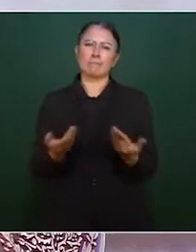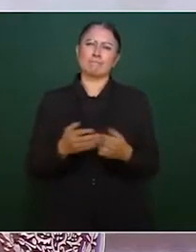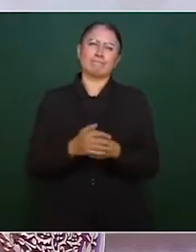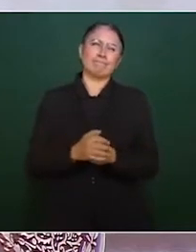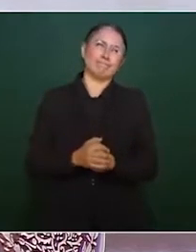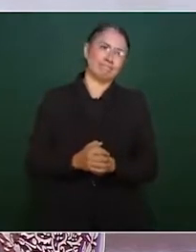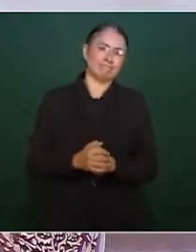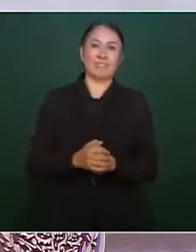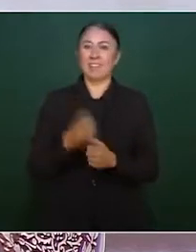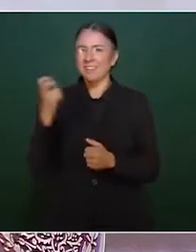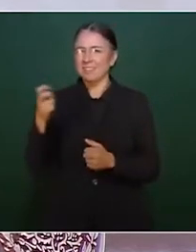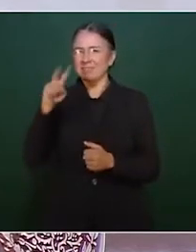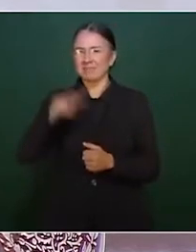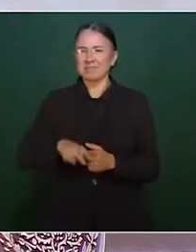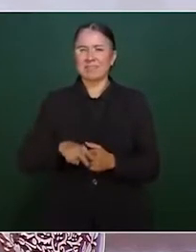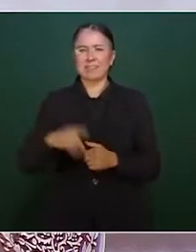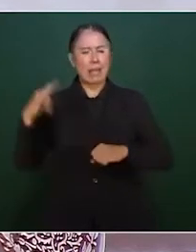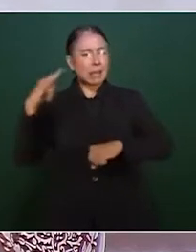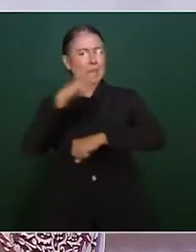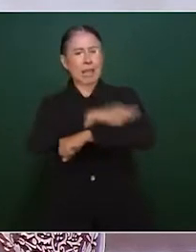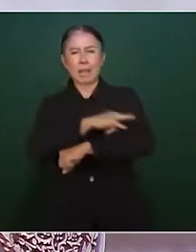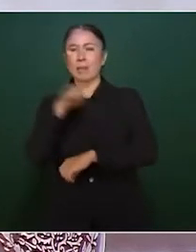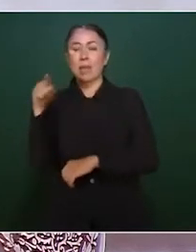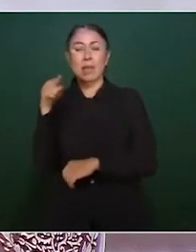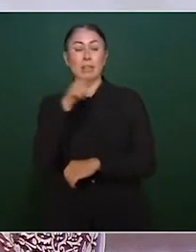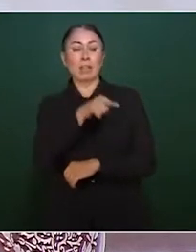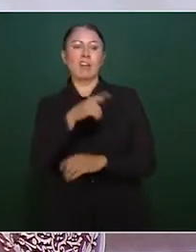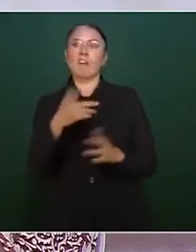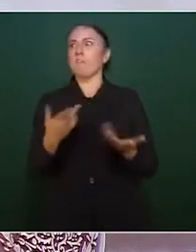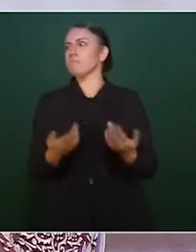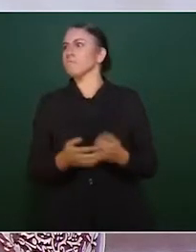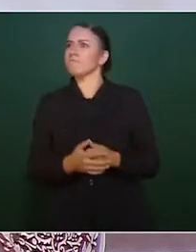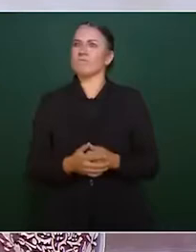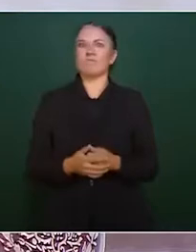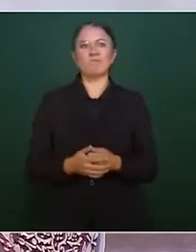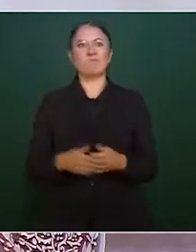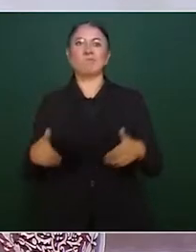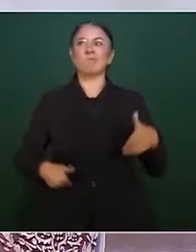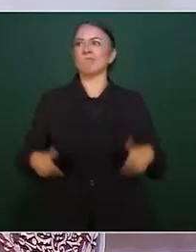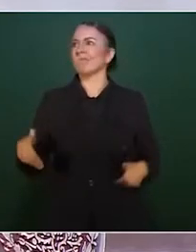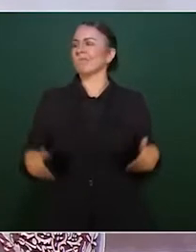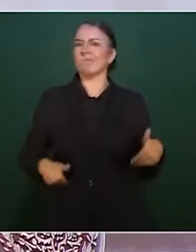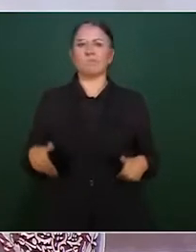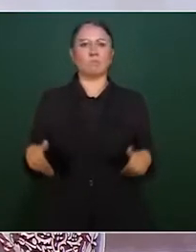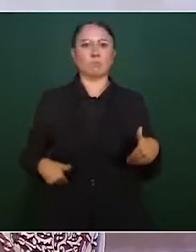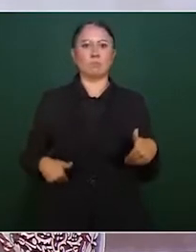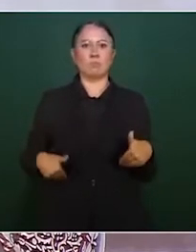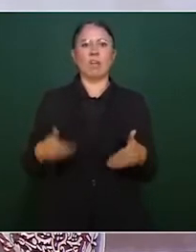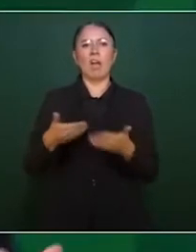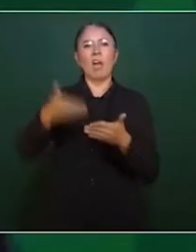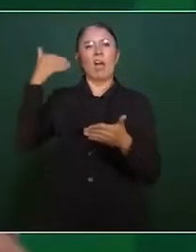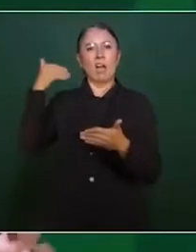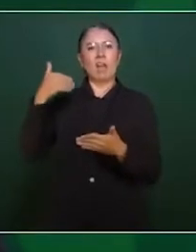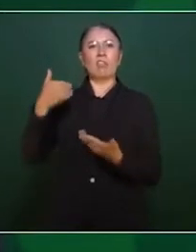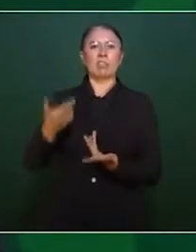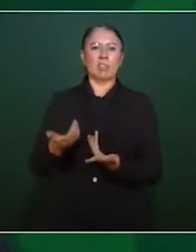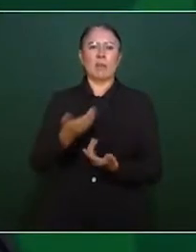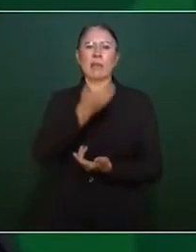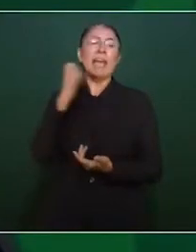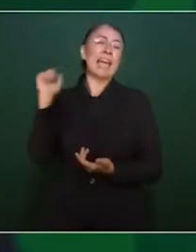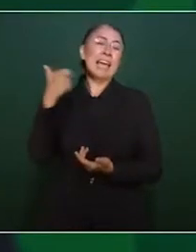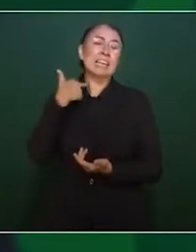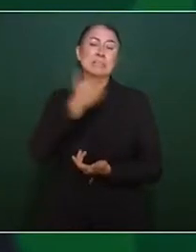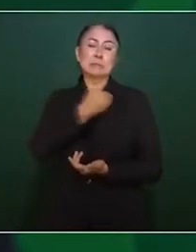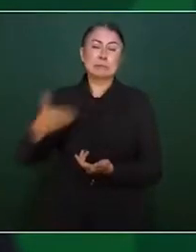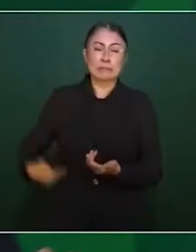esta obra les molesta mucho a los que defendían el aeropuerto que Peña Nieto quiso construir encima del lago de Texcoco, se dedican a